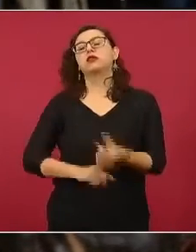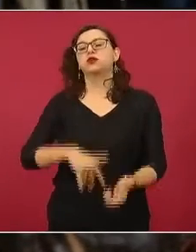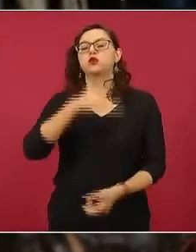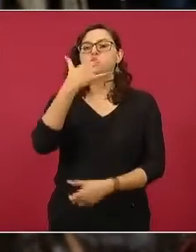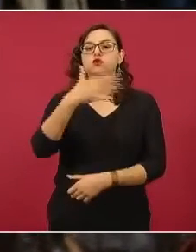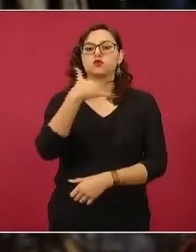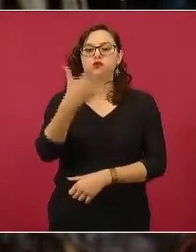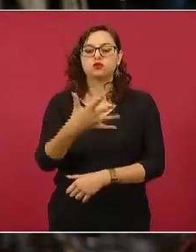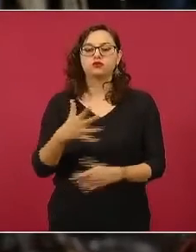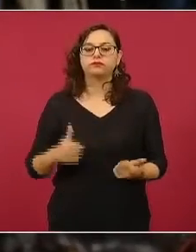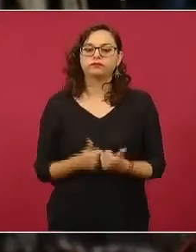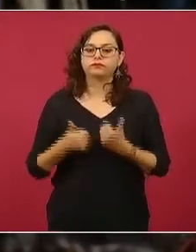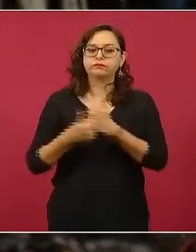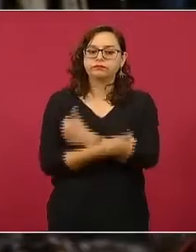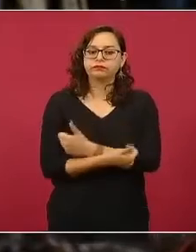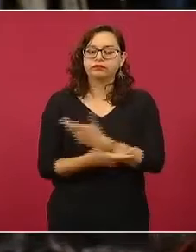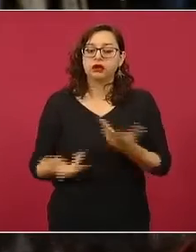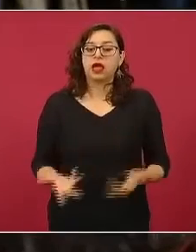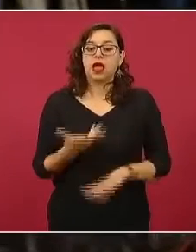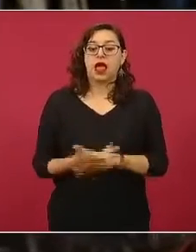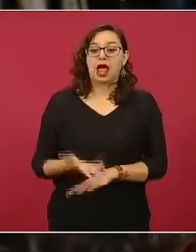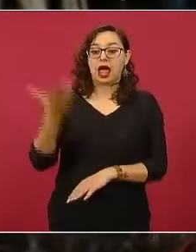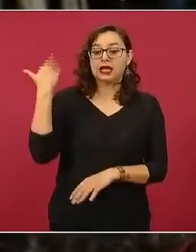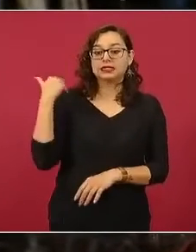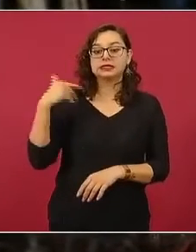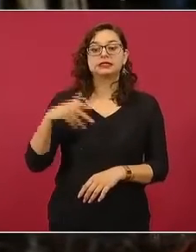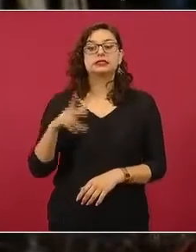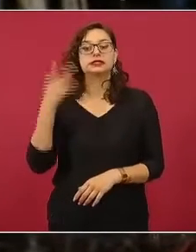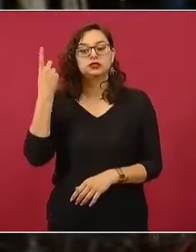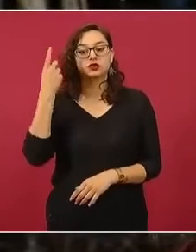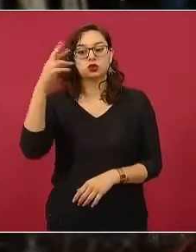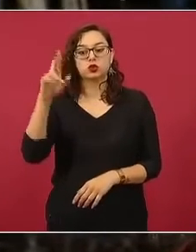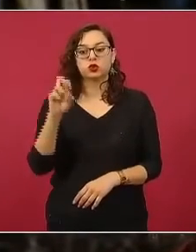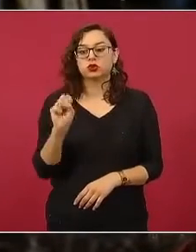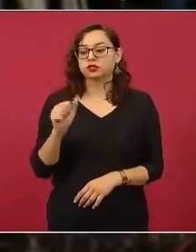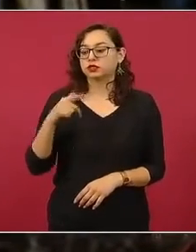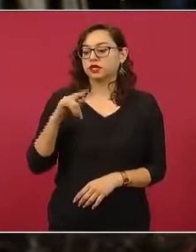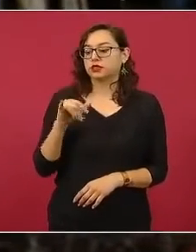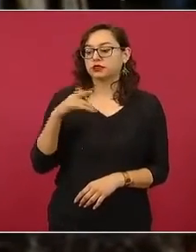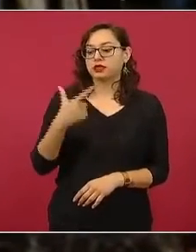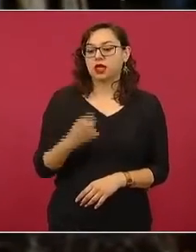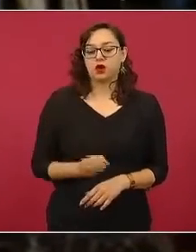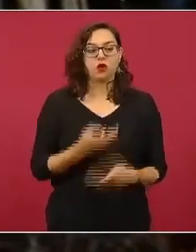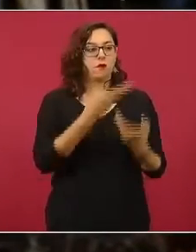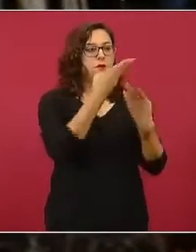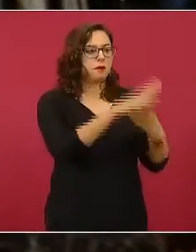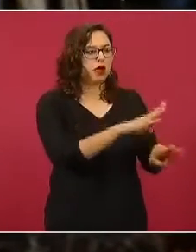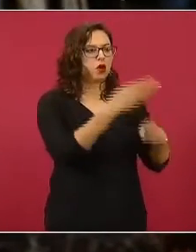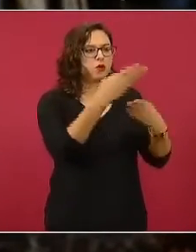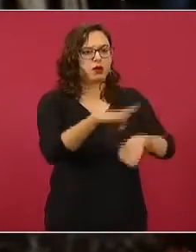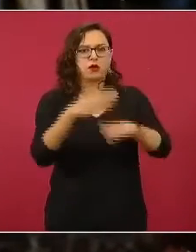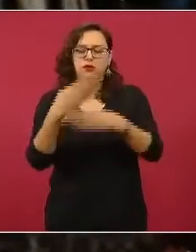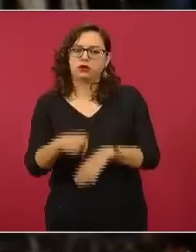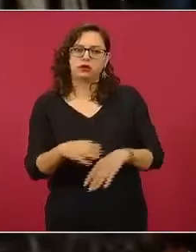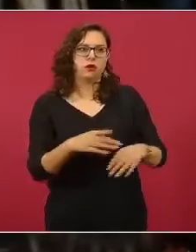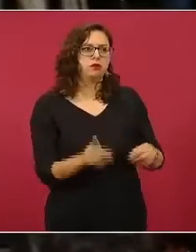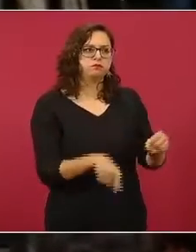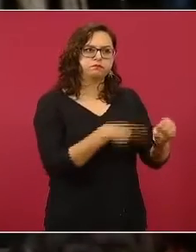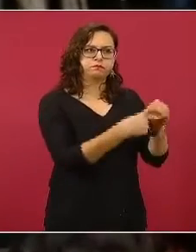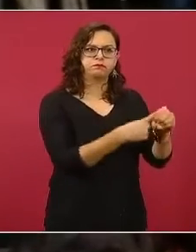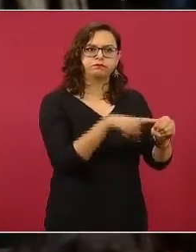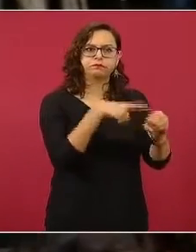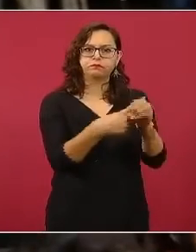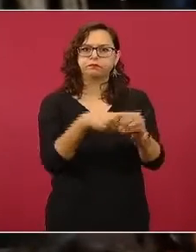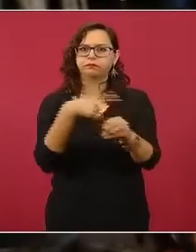congeló cuentas por más de dos mil millones de pesos y no hay un solo funcionario sancionado con todo y los informes de la Auditoría Superior de la